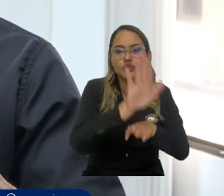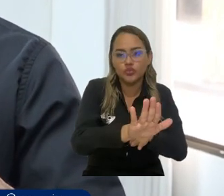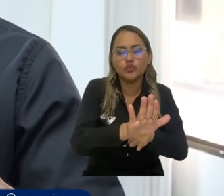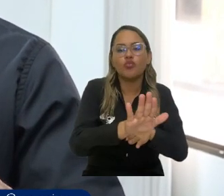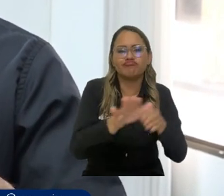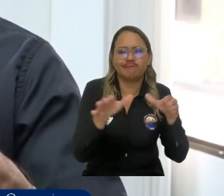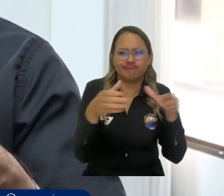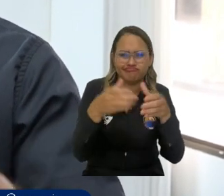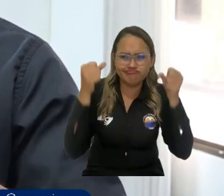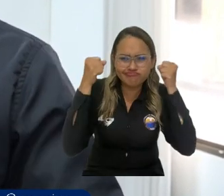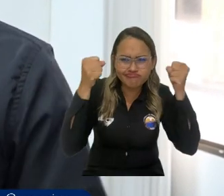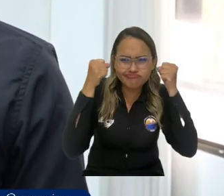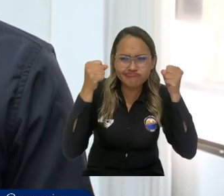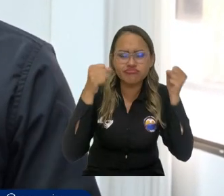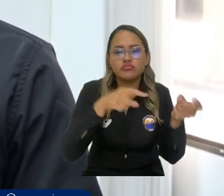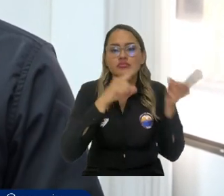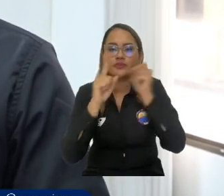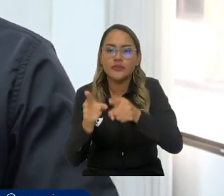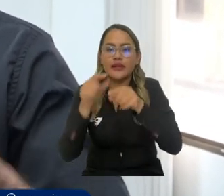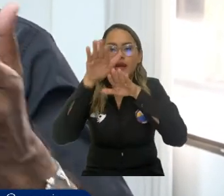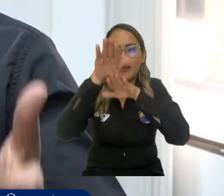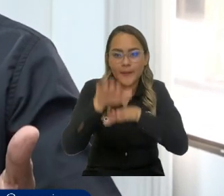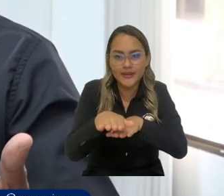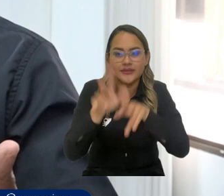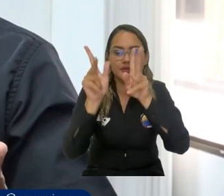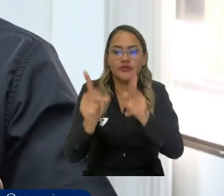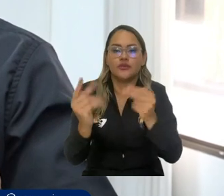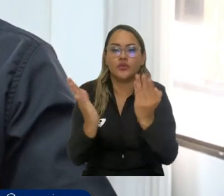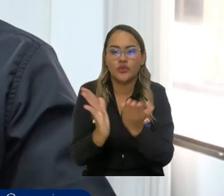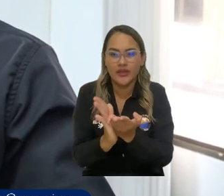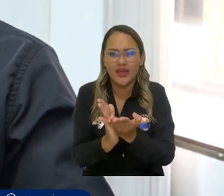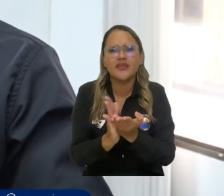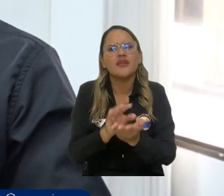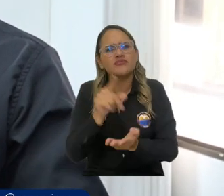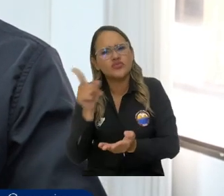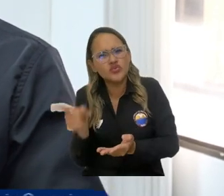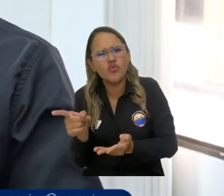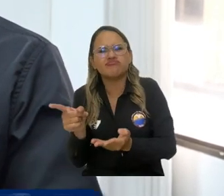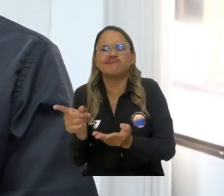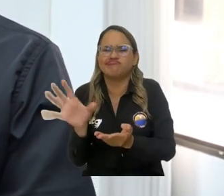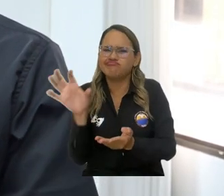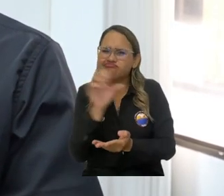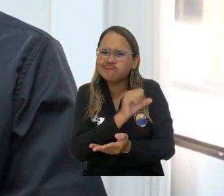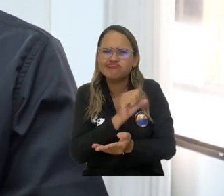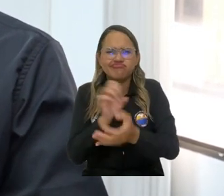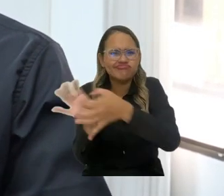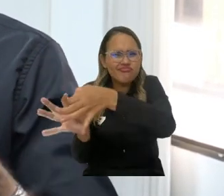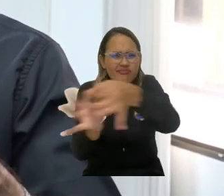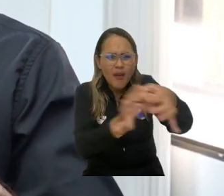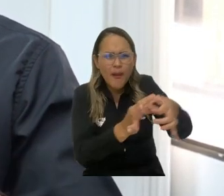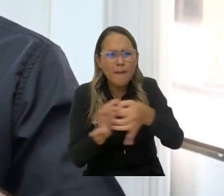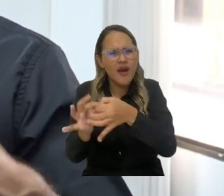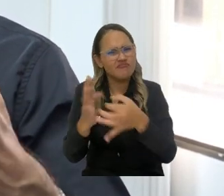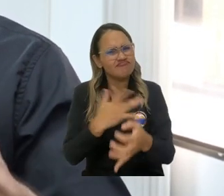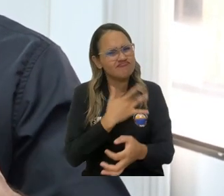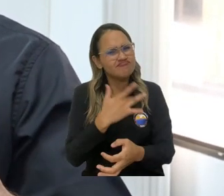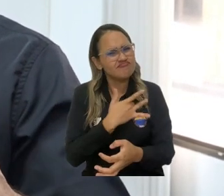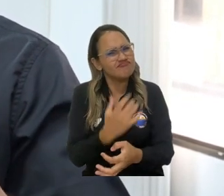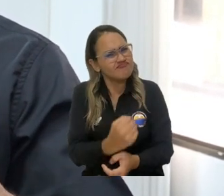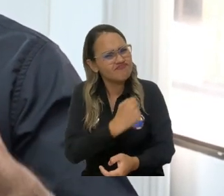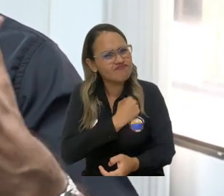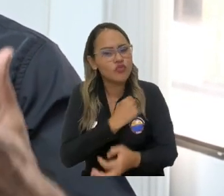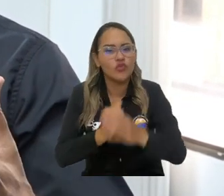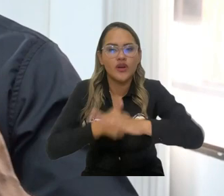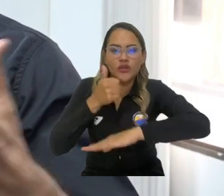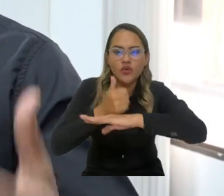representantes de los sindicatos, la representante de los estudiantes y esa alineación de sentido